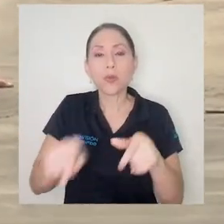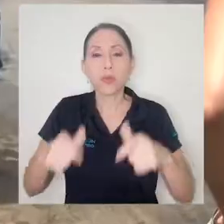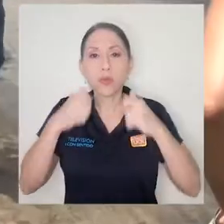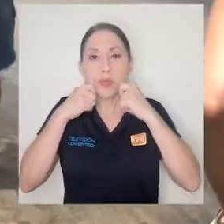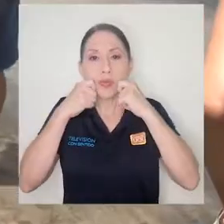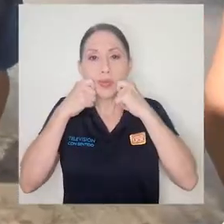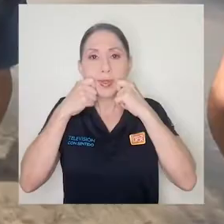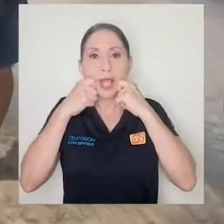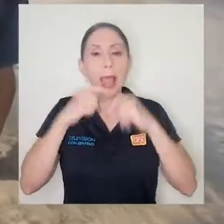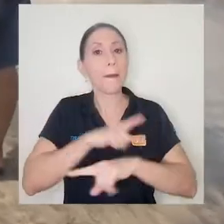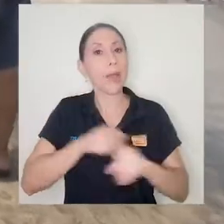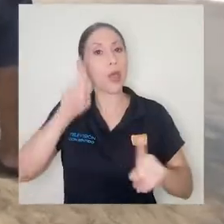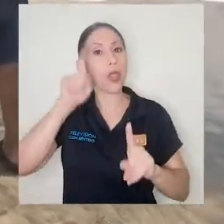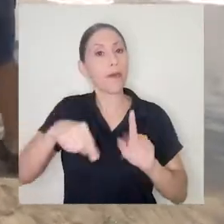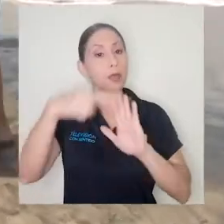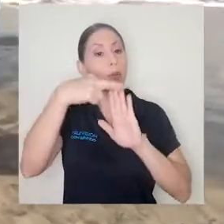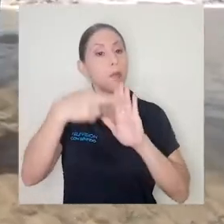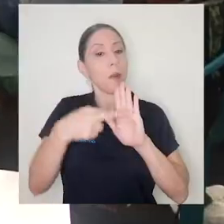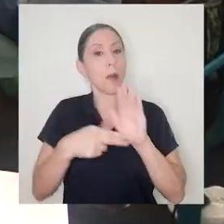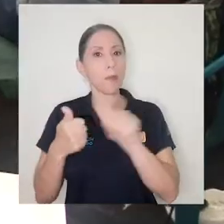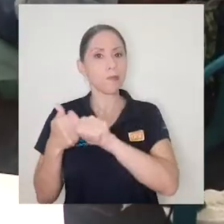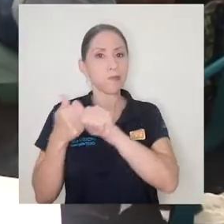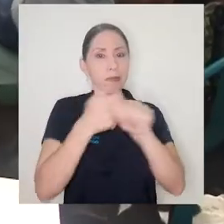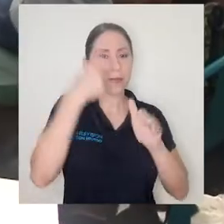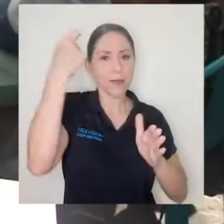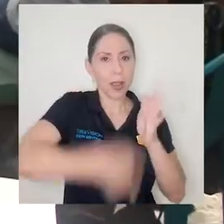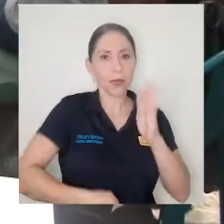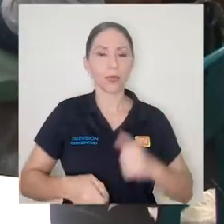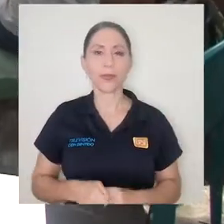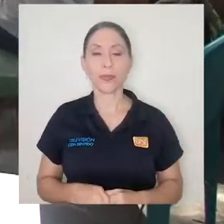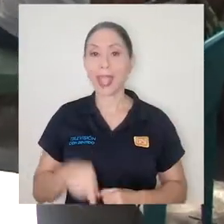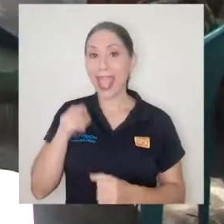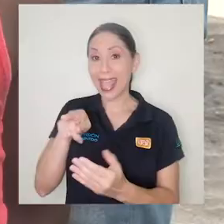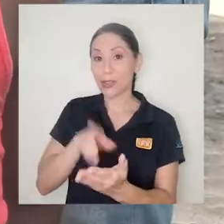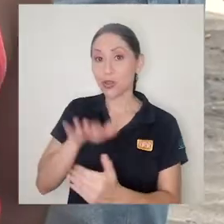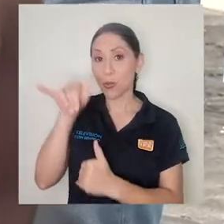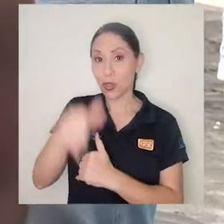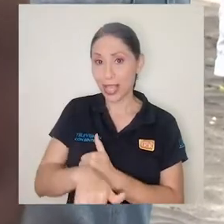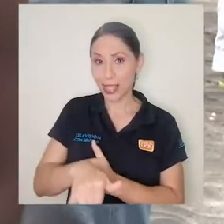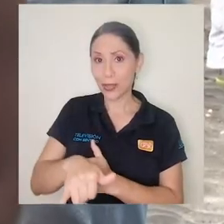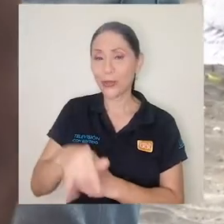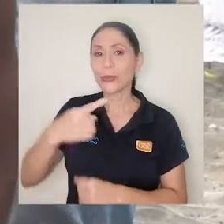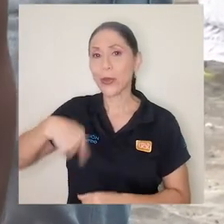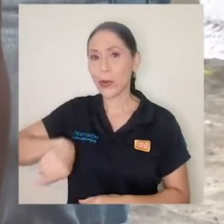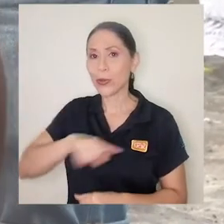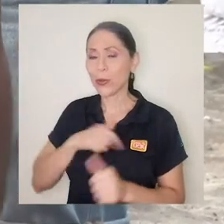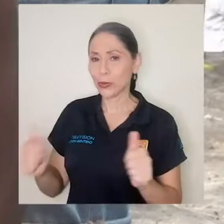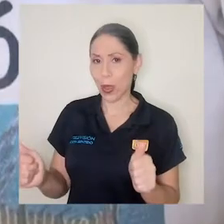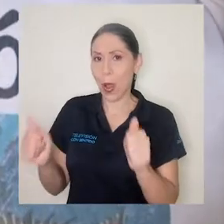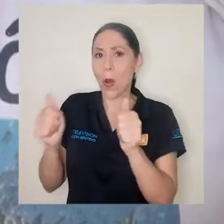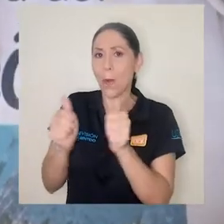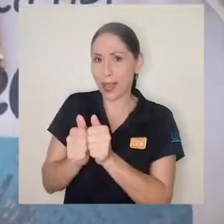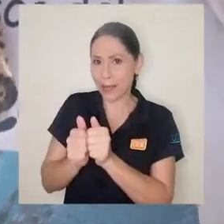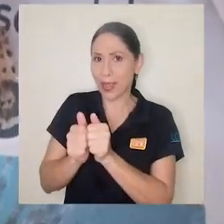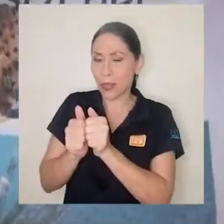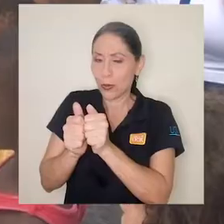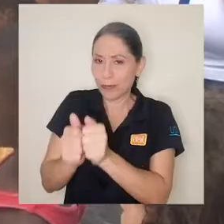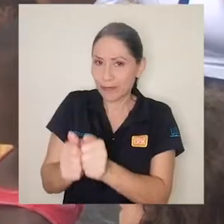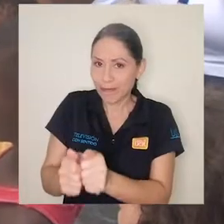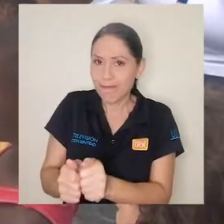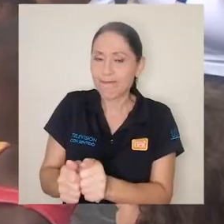cuando se sigan estrictos protocolos. A estos proyectos les vamos a dar un acompañamiento, pero va ser un